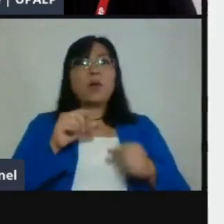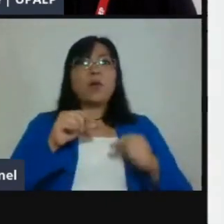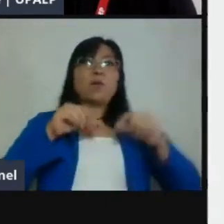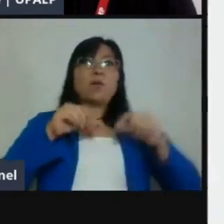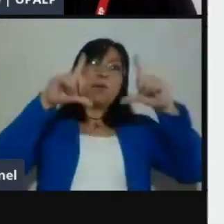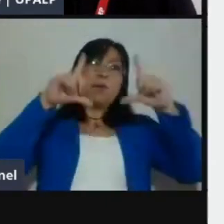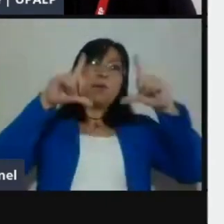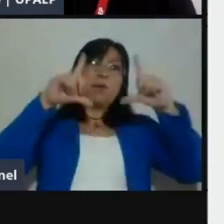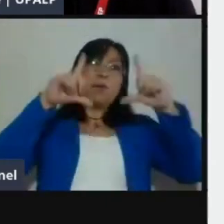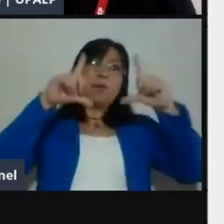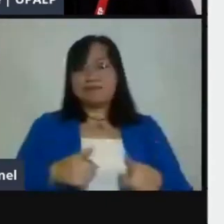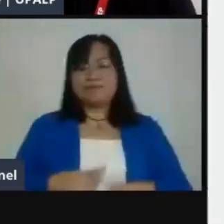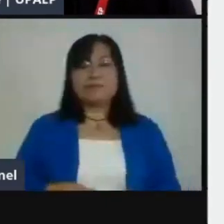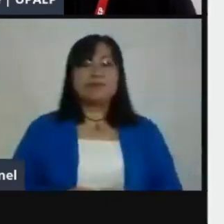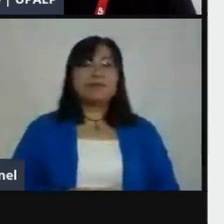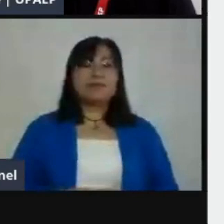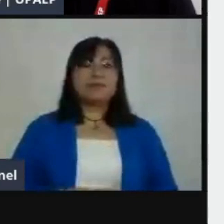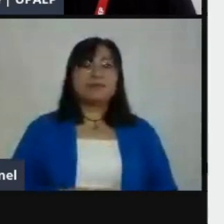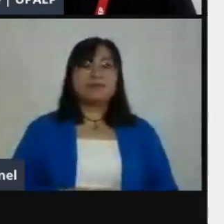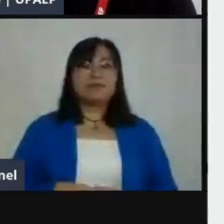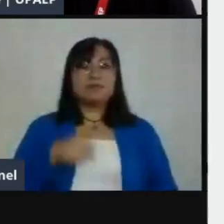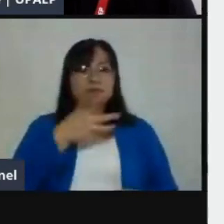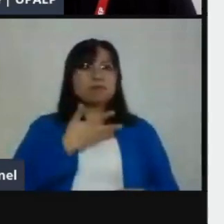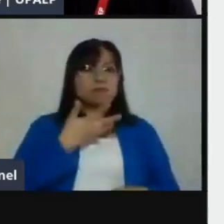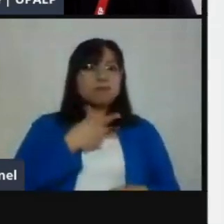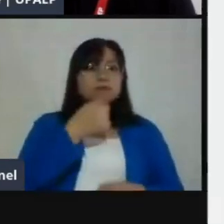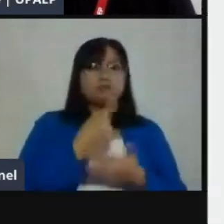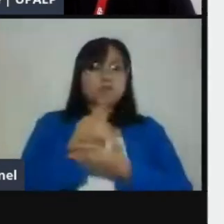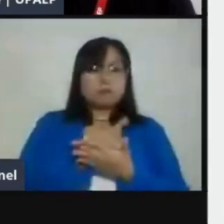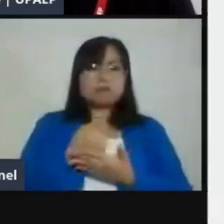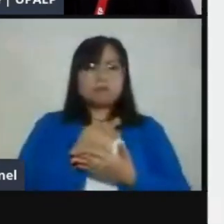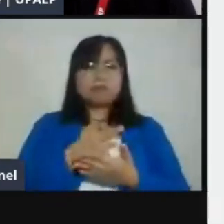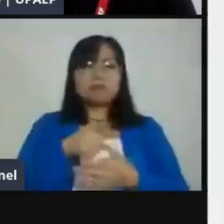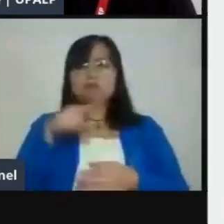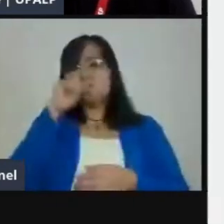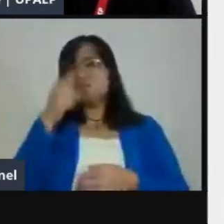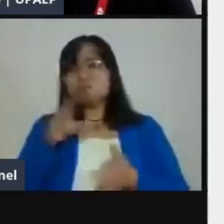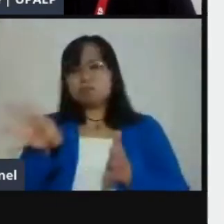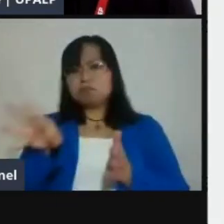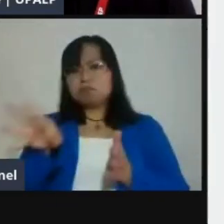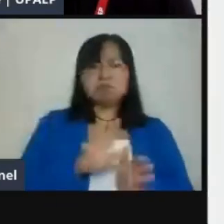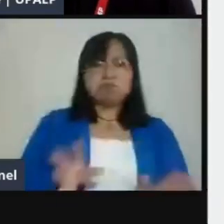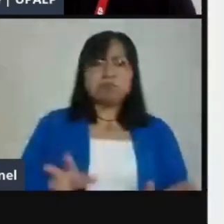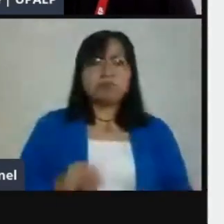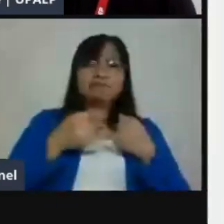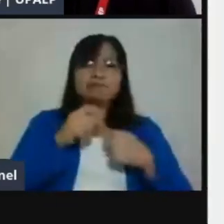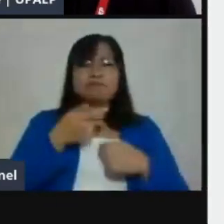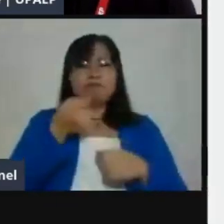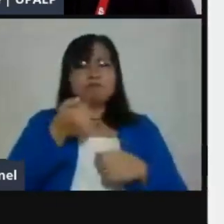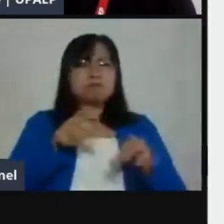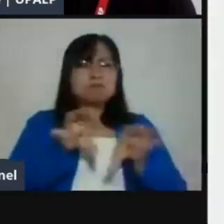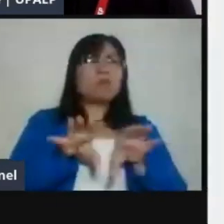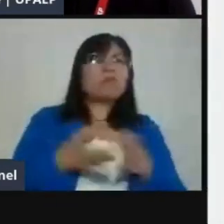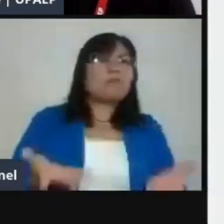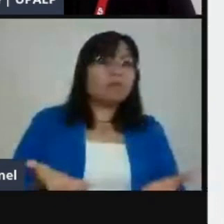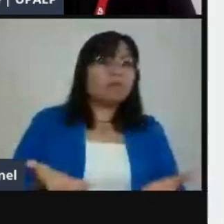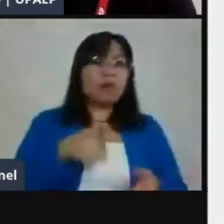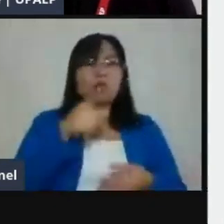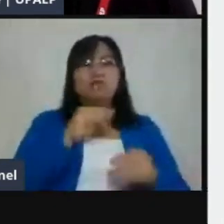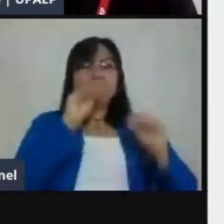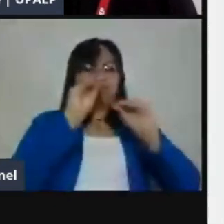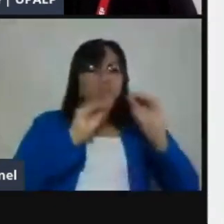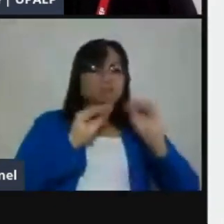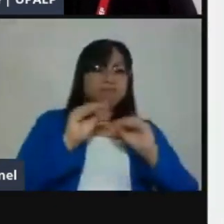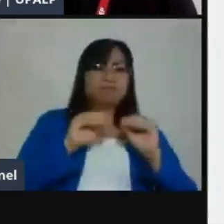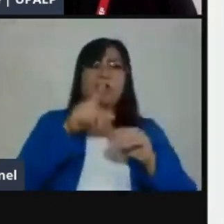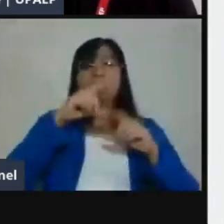diseños precargados para que nada más lo llenes con tu información. Entonces, puedes jugar un poquito y lo puedes editar a lo